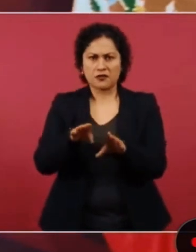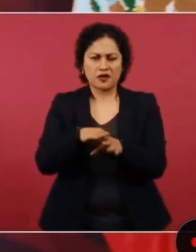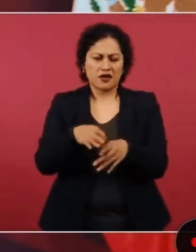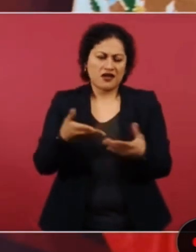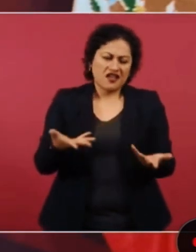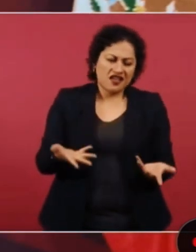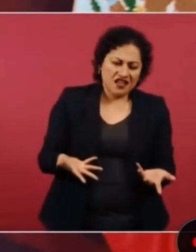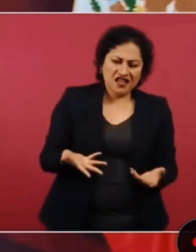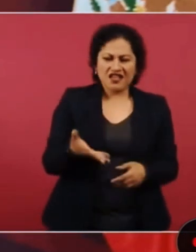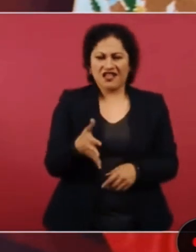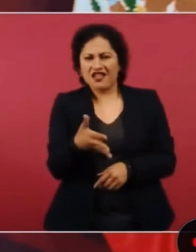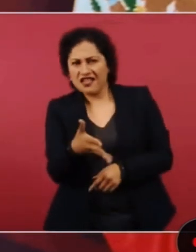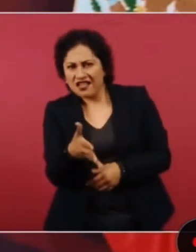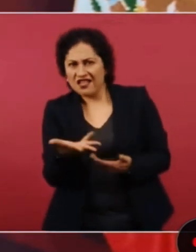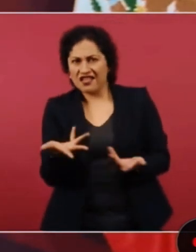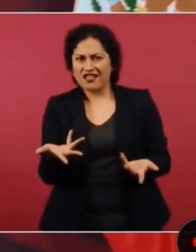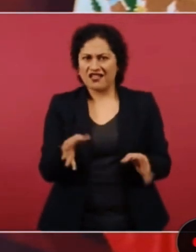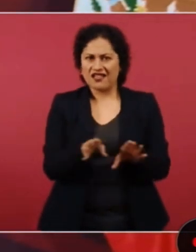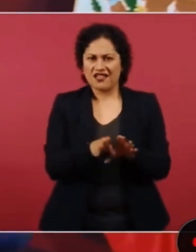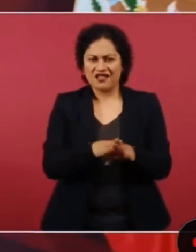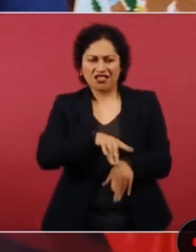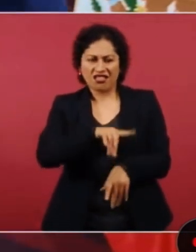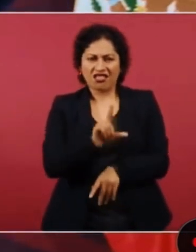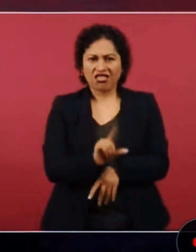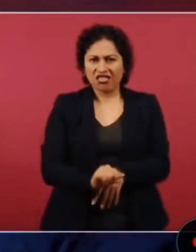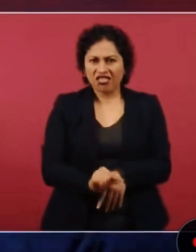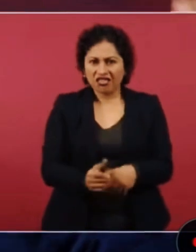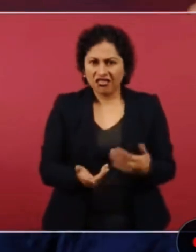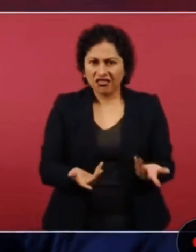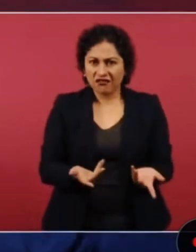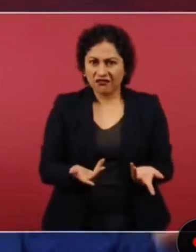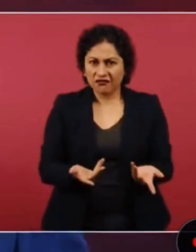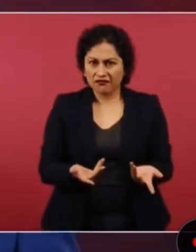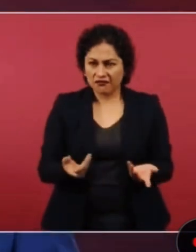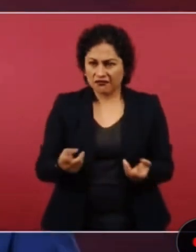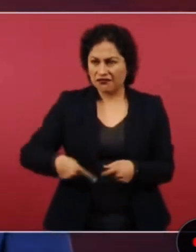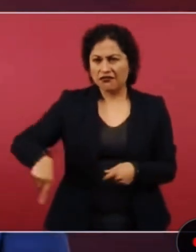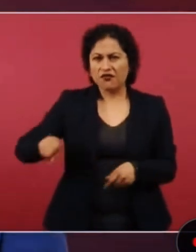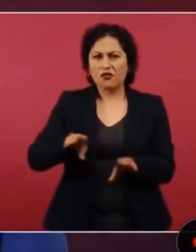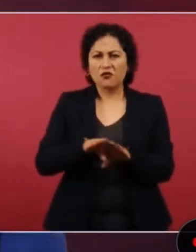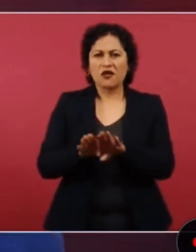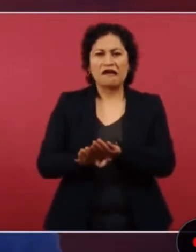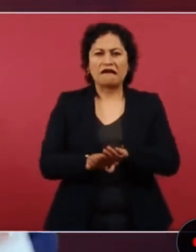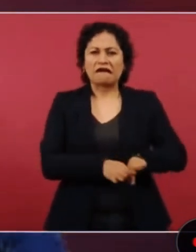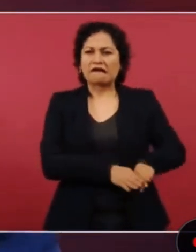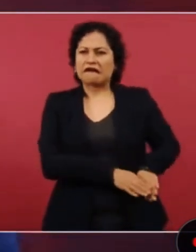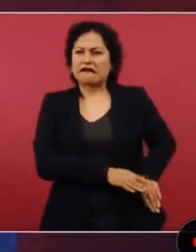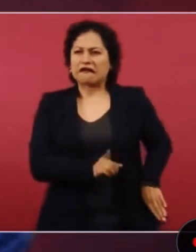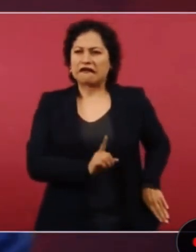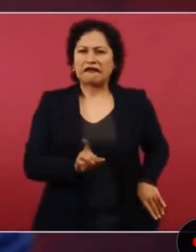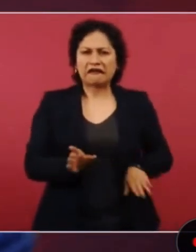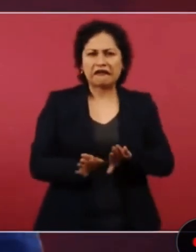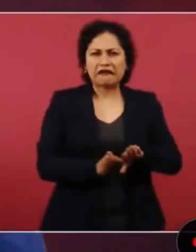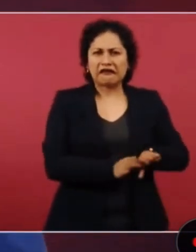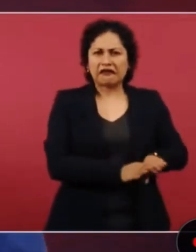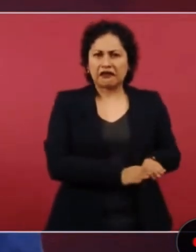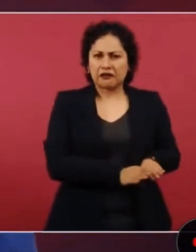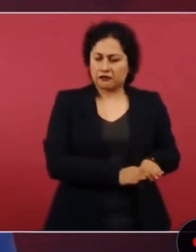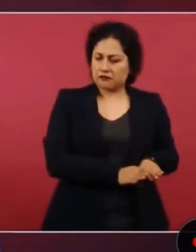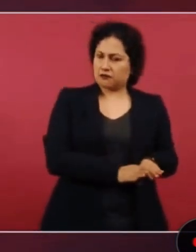de manera despectiva, una negación de nuestra grandeza. ¿Y por qué?